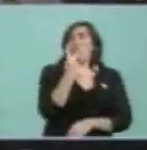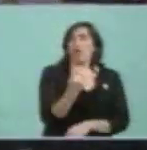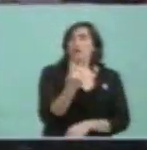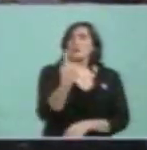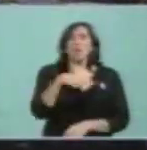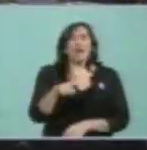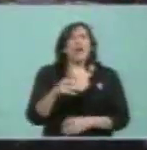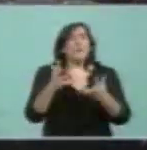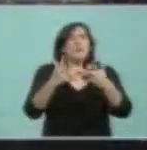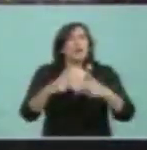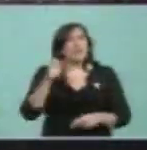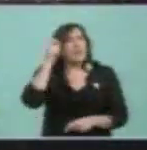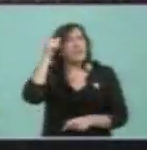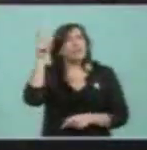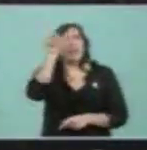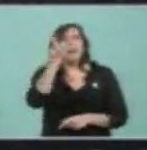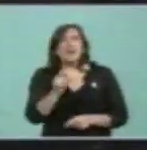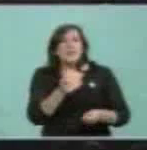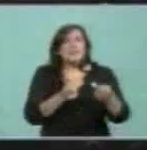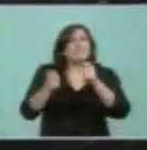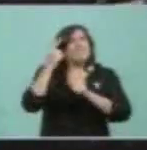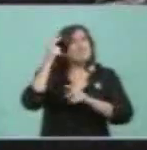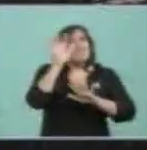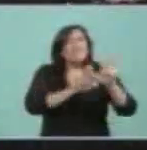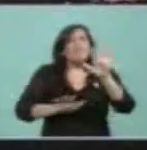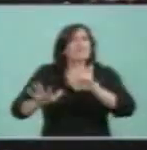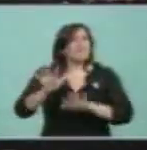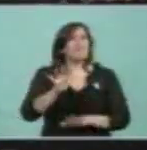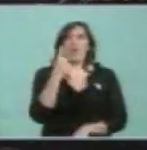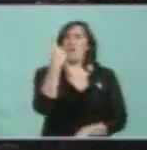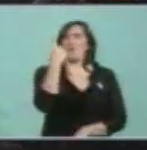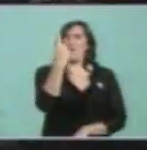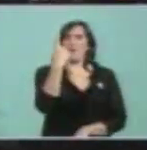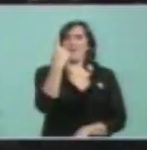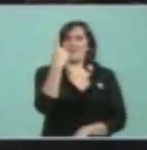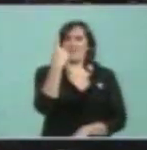un solo proyecto, esto quiero que todos lo tengan muy en claro.